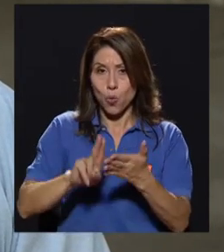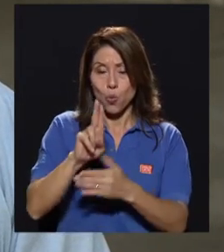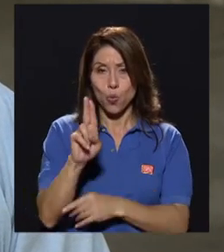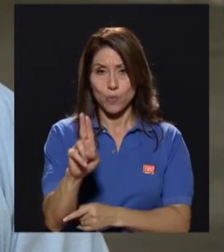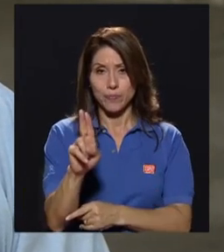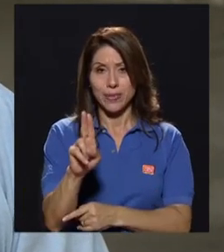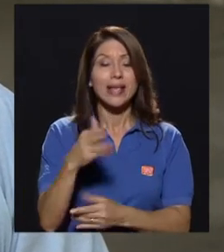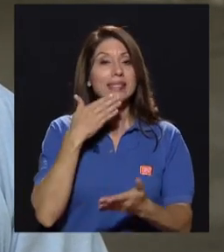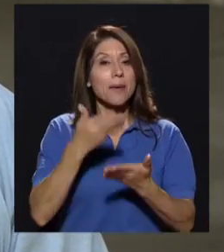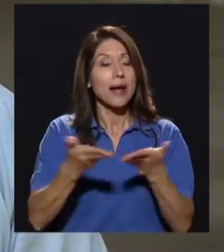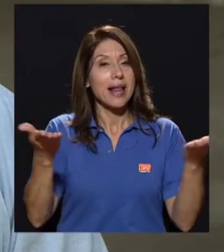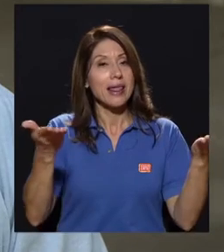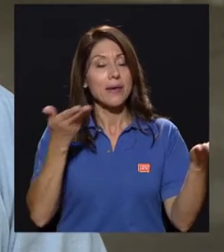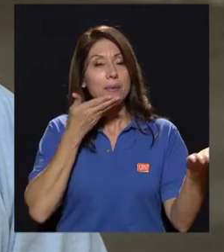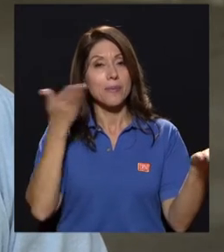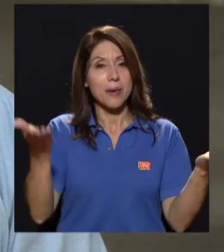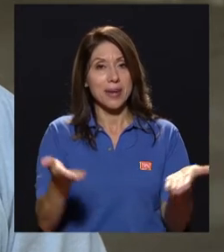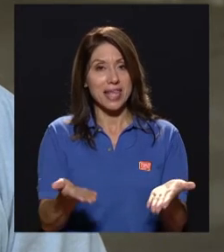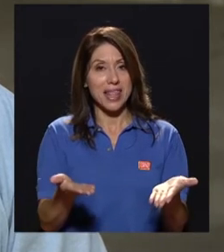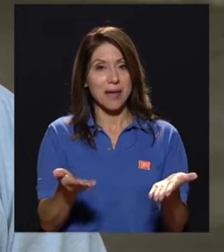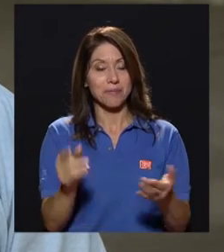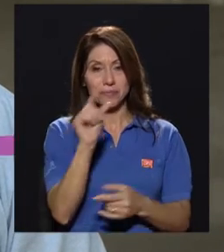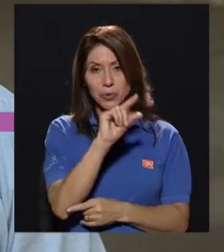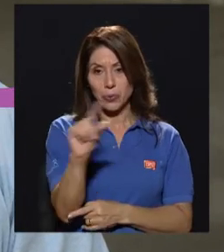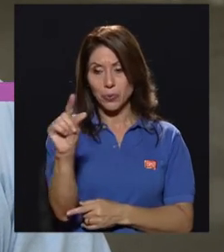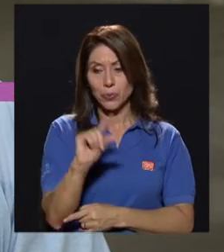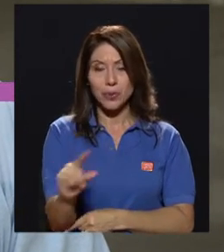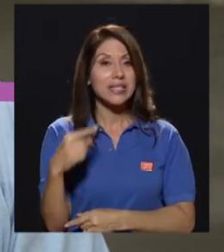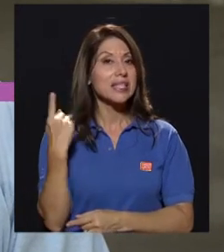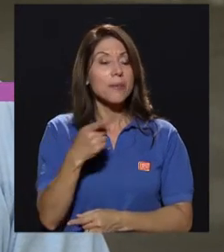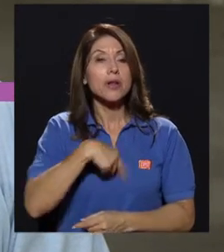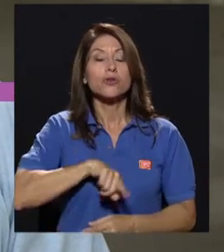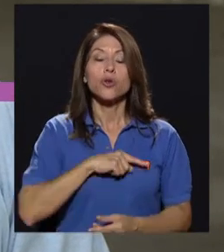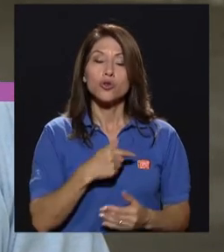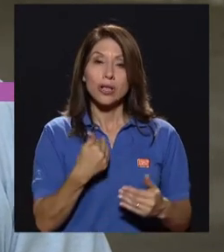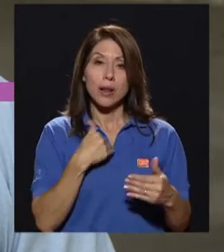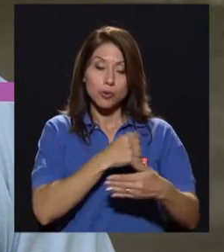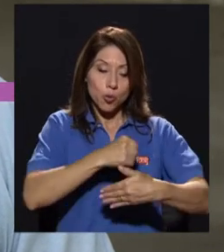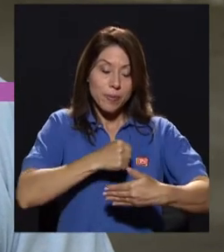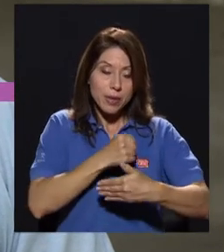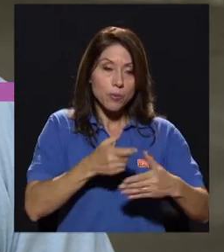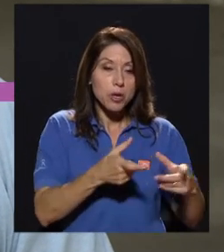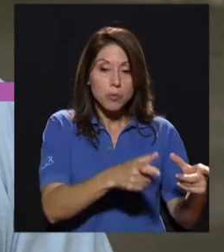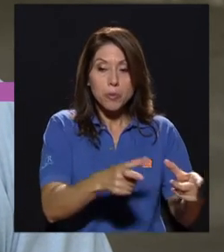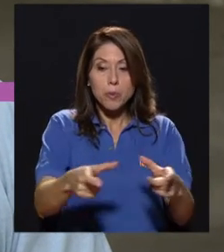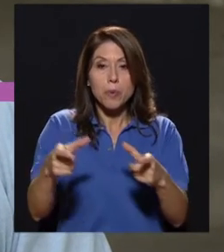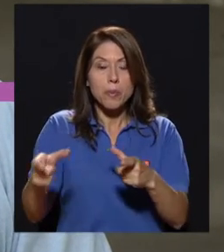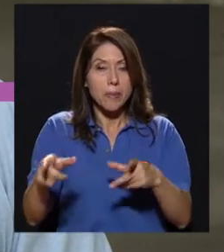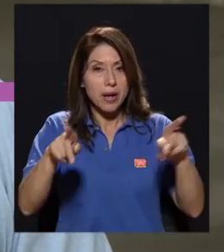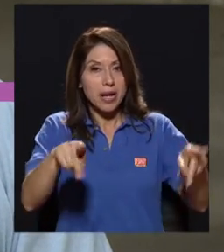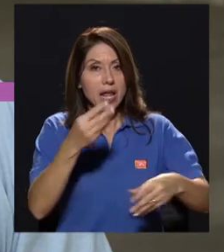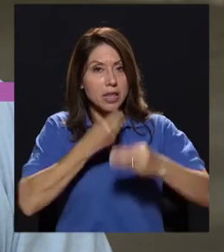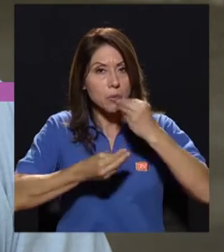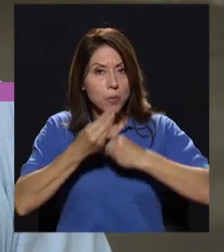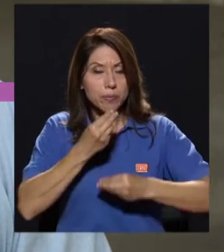de los dos semestres y entonces en todos esos momentos tenemos degustación de platillos. Lo que trabajamos